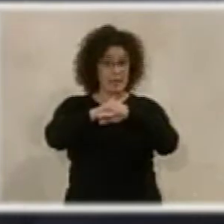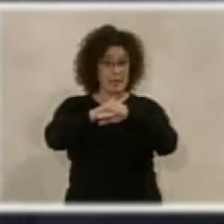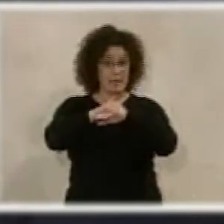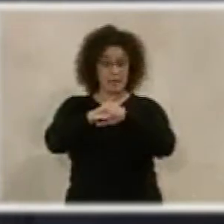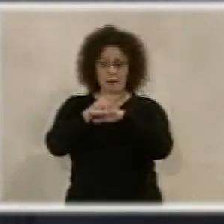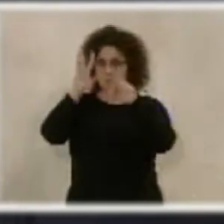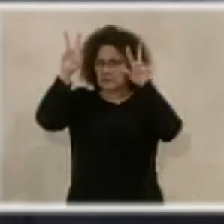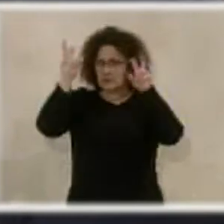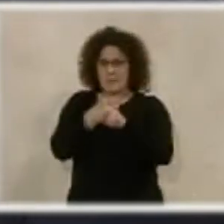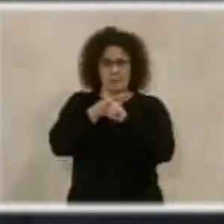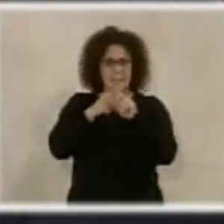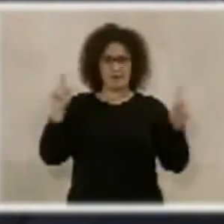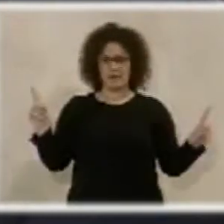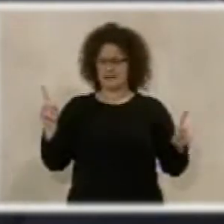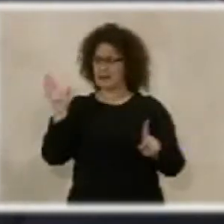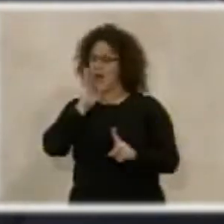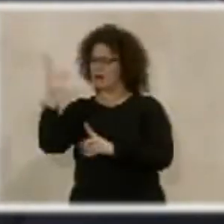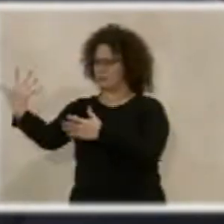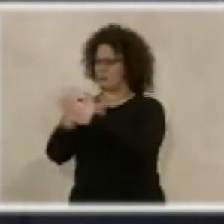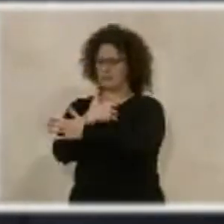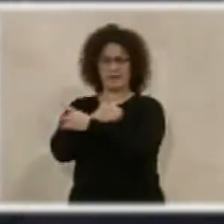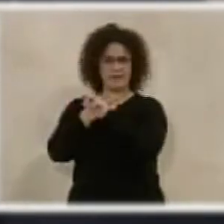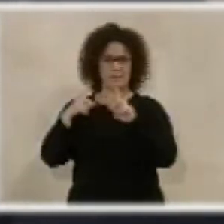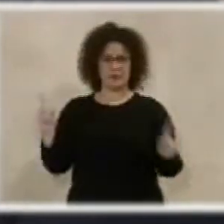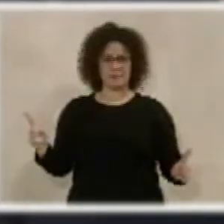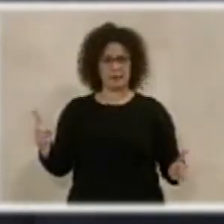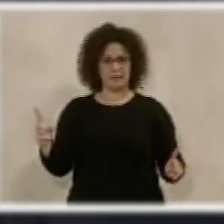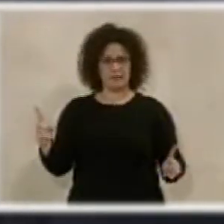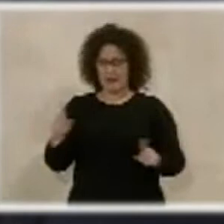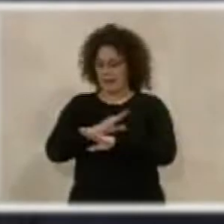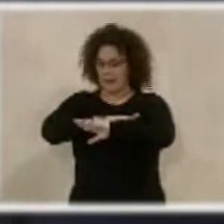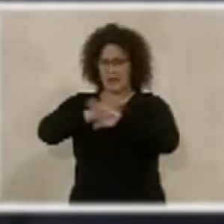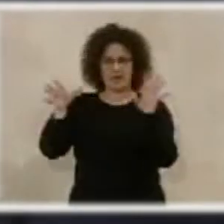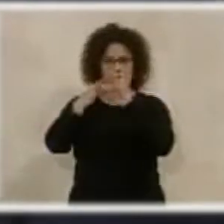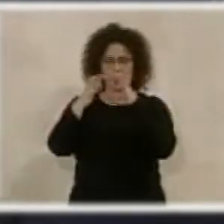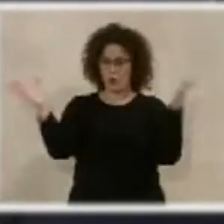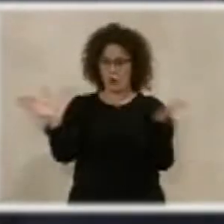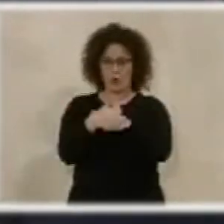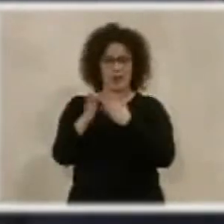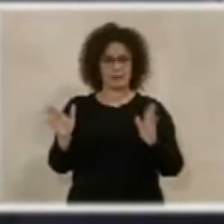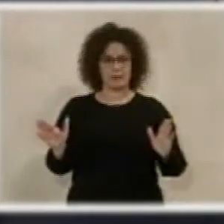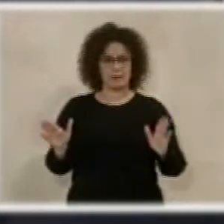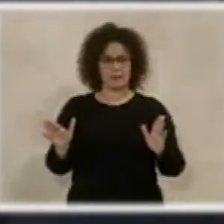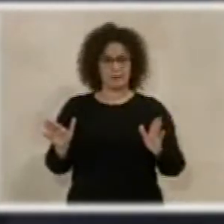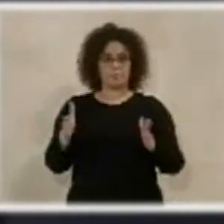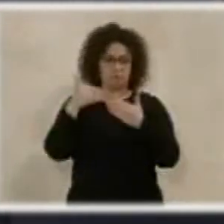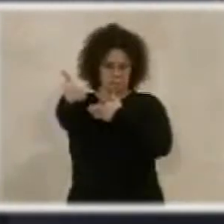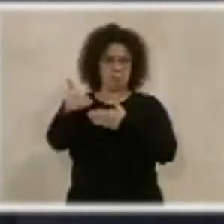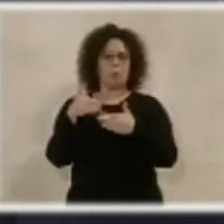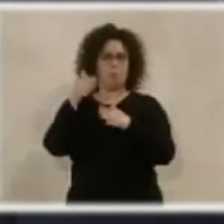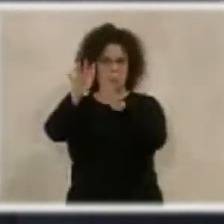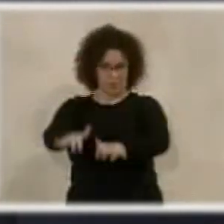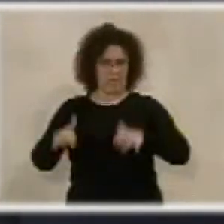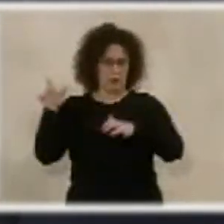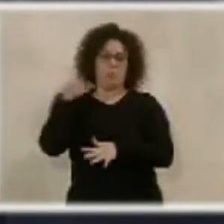no tiene nada que ver con lo que usted está planteando, nada, absolutamente nada que ver, pero nada, lo veremos en el Pleno porque